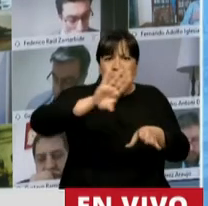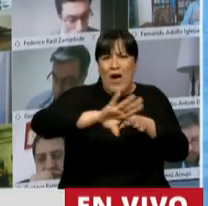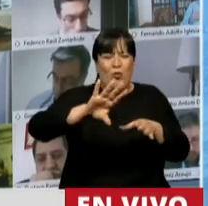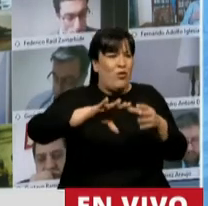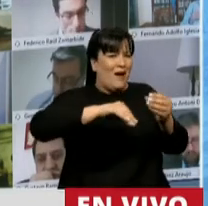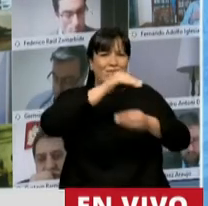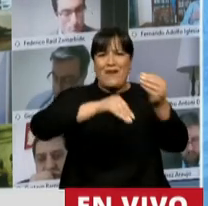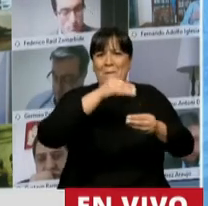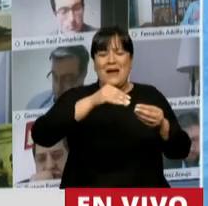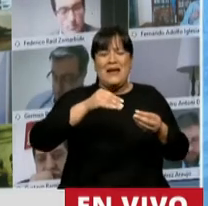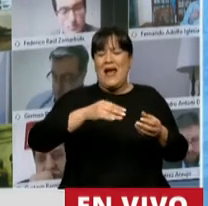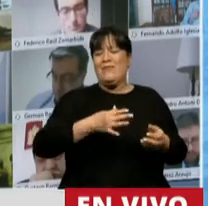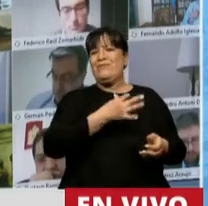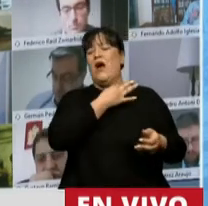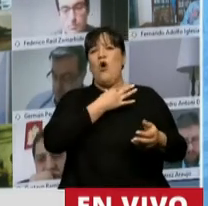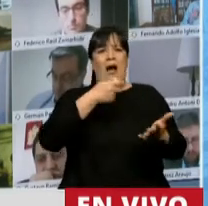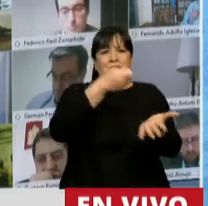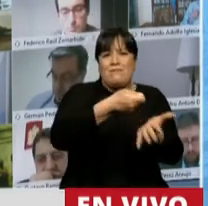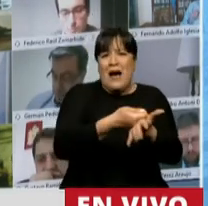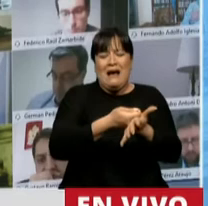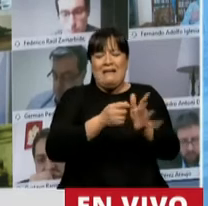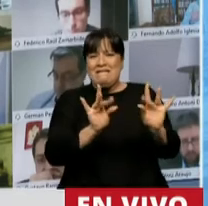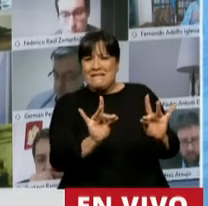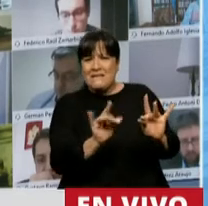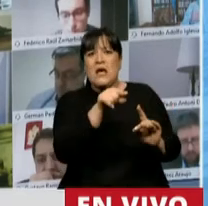de cada familia también es un tema grave.